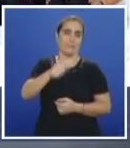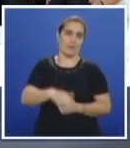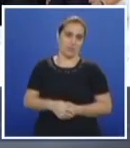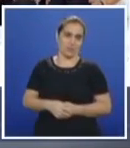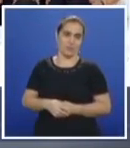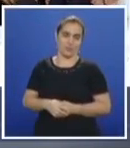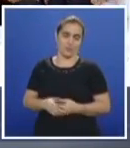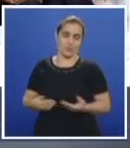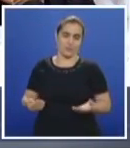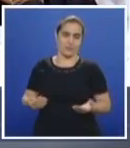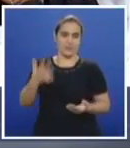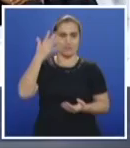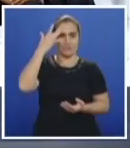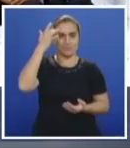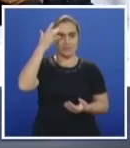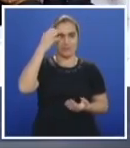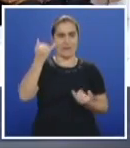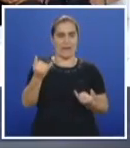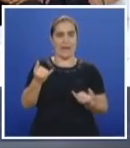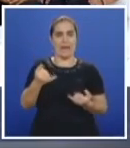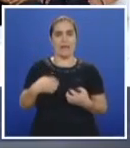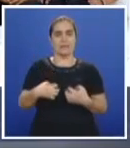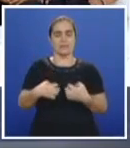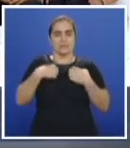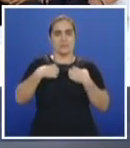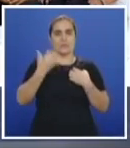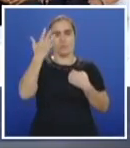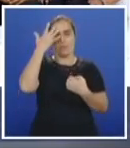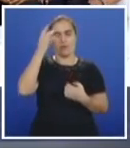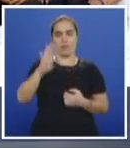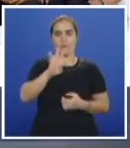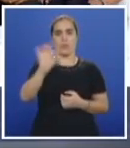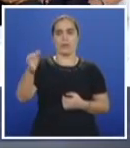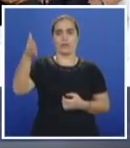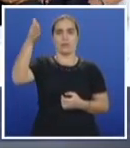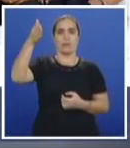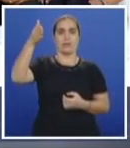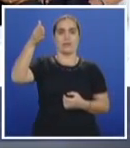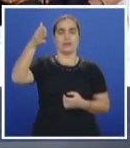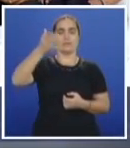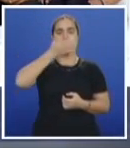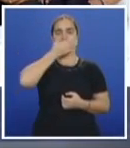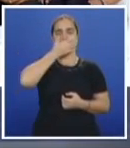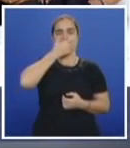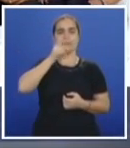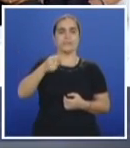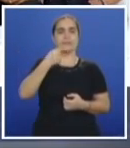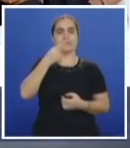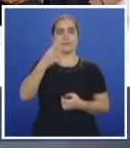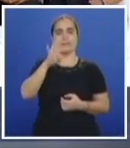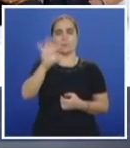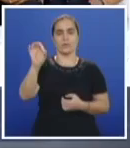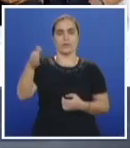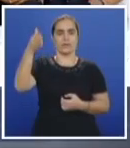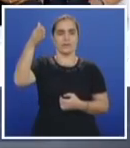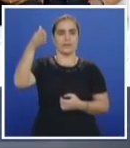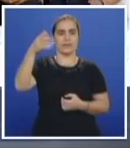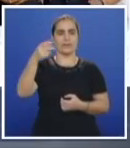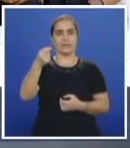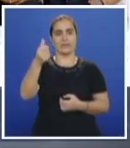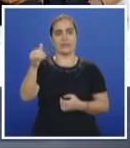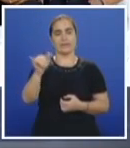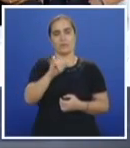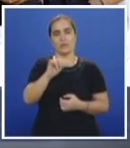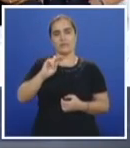porque entramos en pánico cuando nos llegan los 40. Y los 30 también, Mabel. Se dice que los 40 son como una segunda